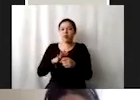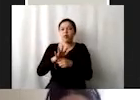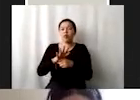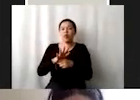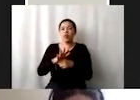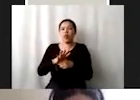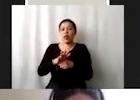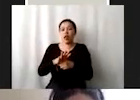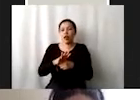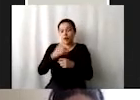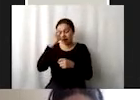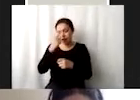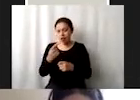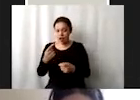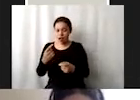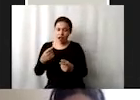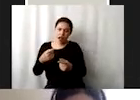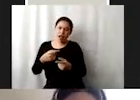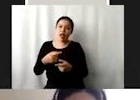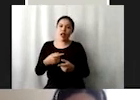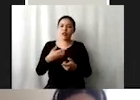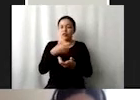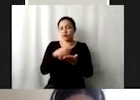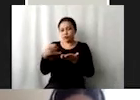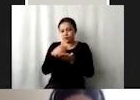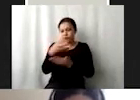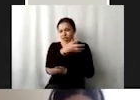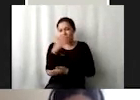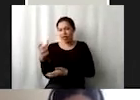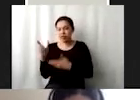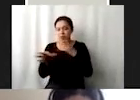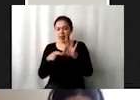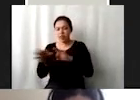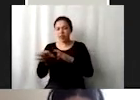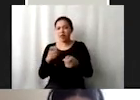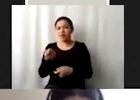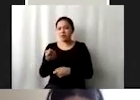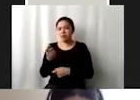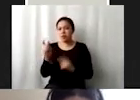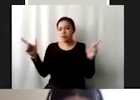los pequeños, a los pequeños agricultores, sobre todo aquellos que se encuentran en